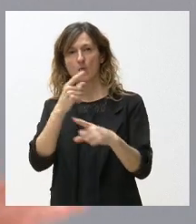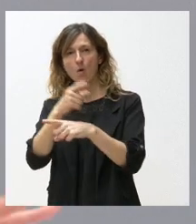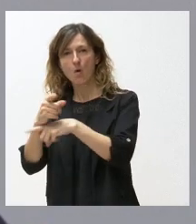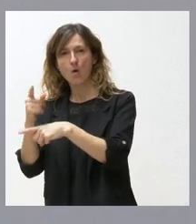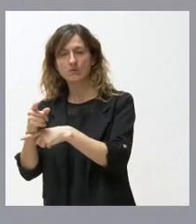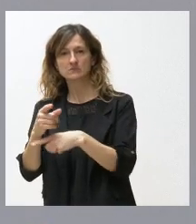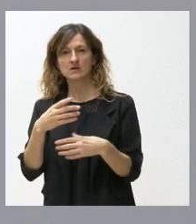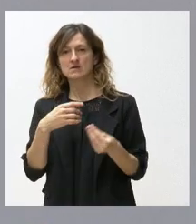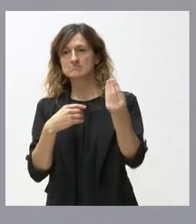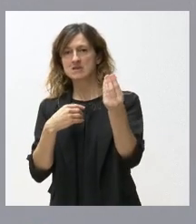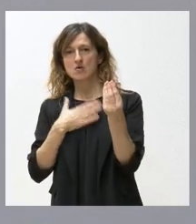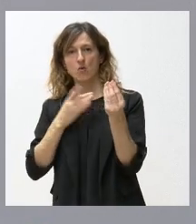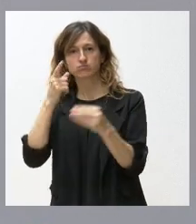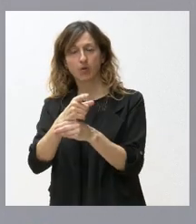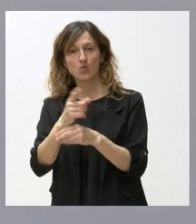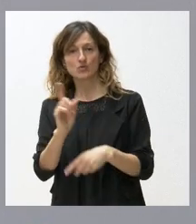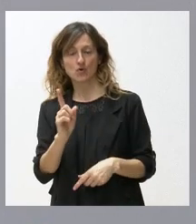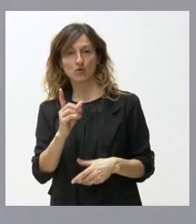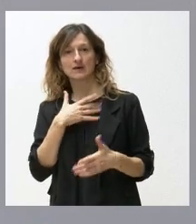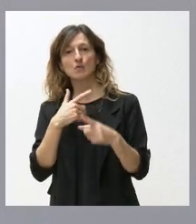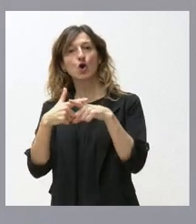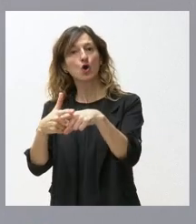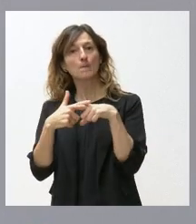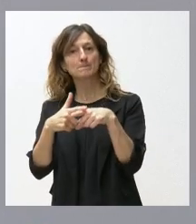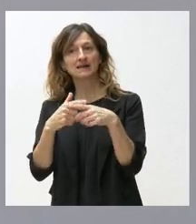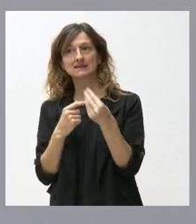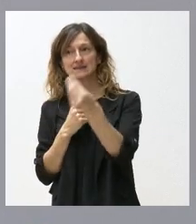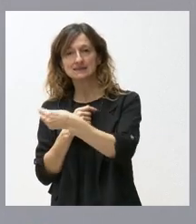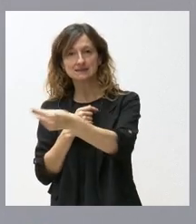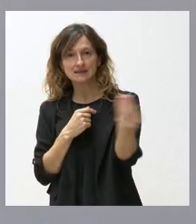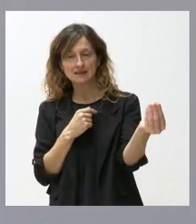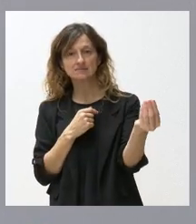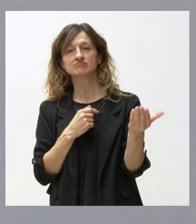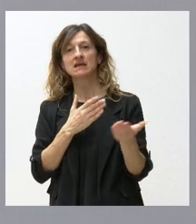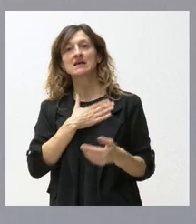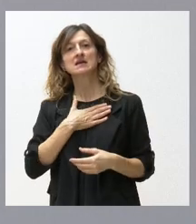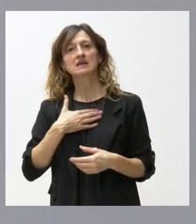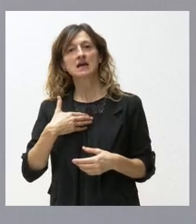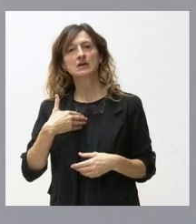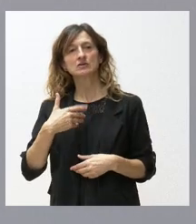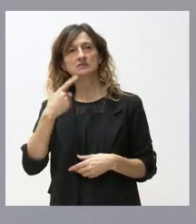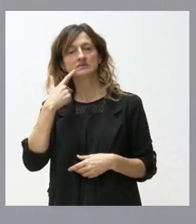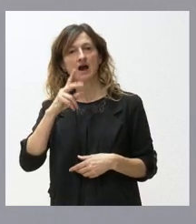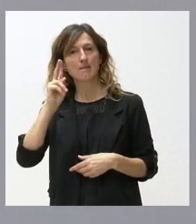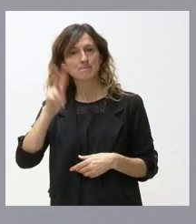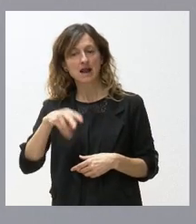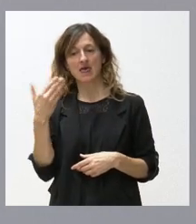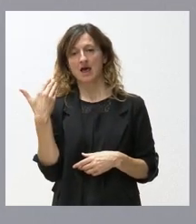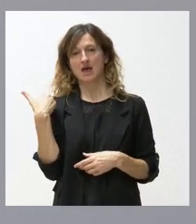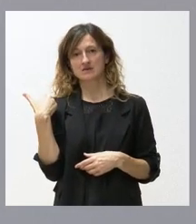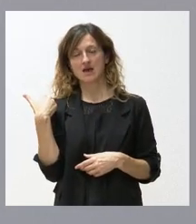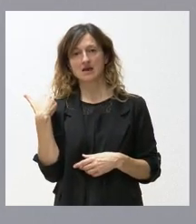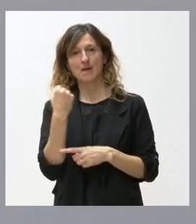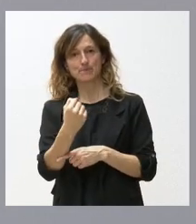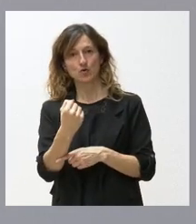único documento lo que hemos hecho, pero sí queremos compartir ese documento encima de la mesa que creemos que, además, ha sido validado y reforzado ayer mismo a